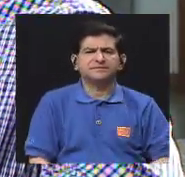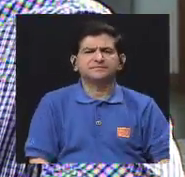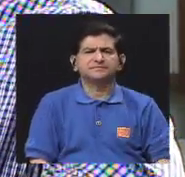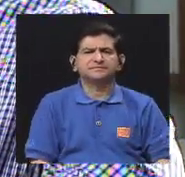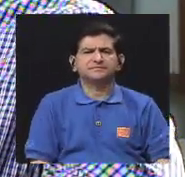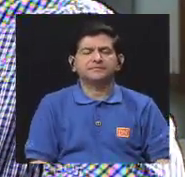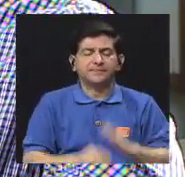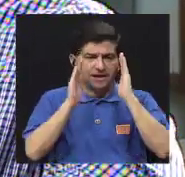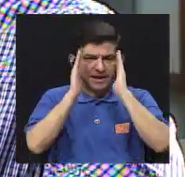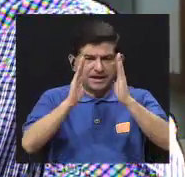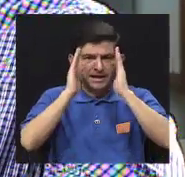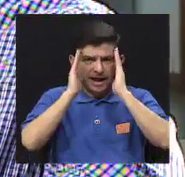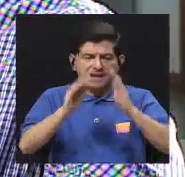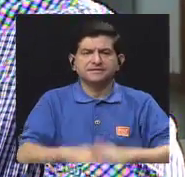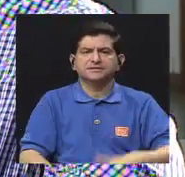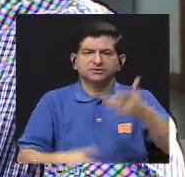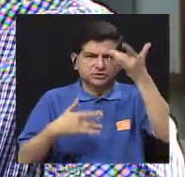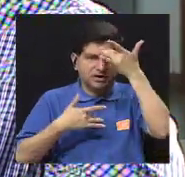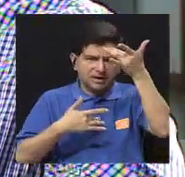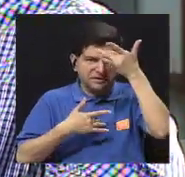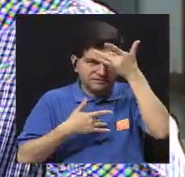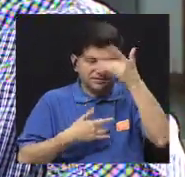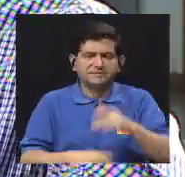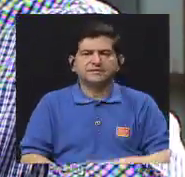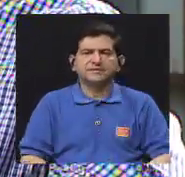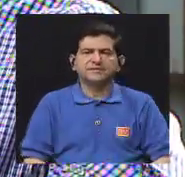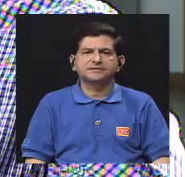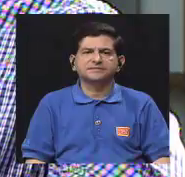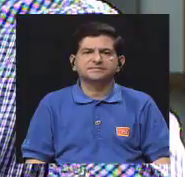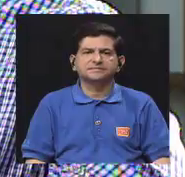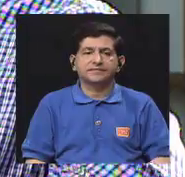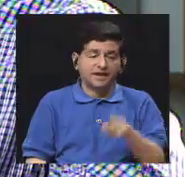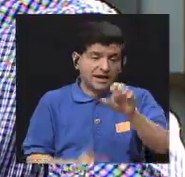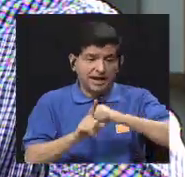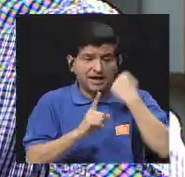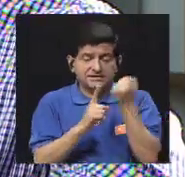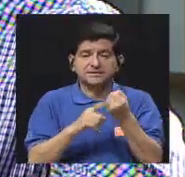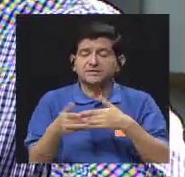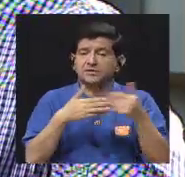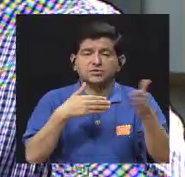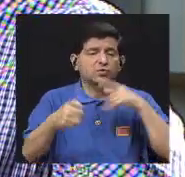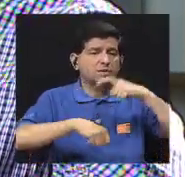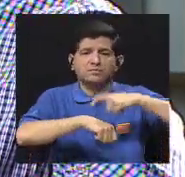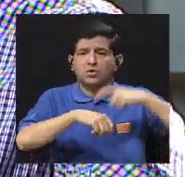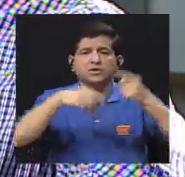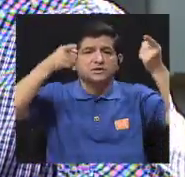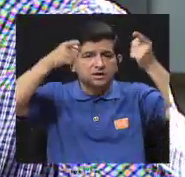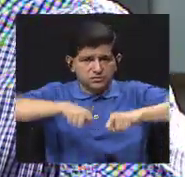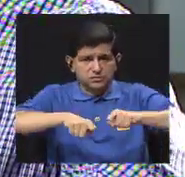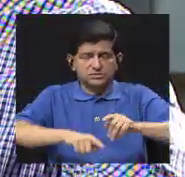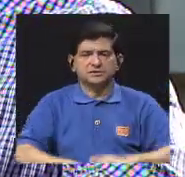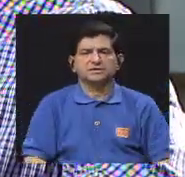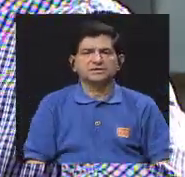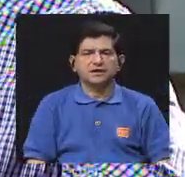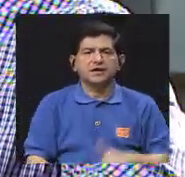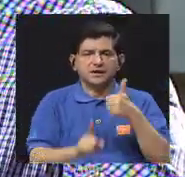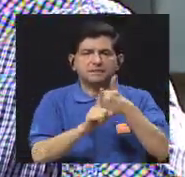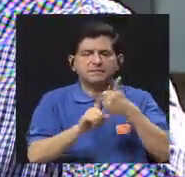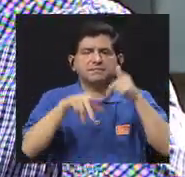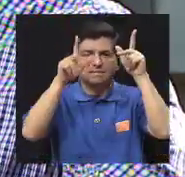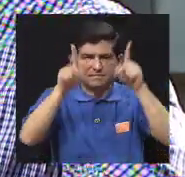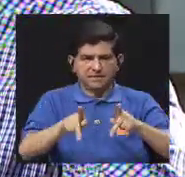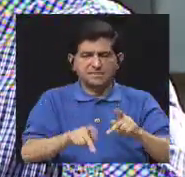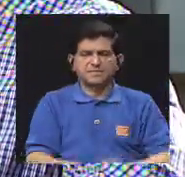de la atención a la enfermedad, ¿verdad? al enfermo, pues eso sucede en cualquier momento, ¿verdad? y a veces la misma